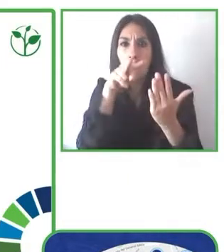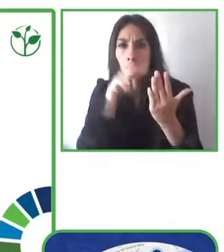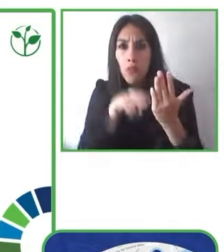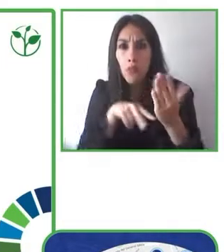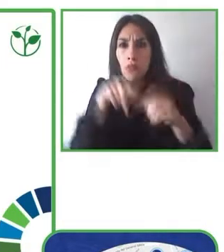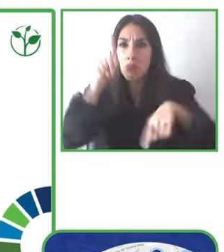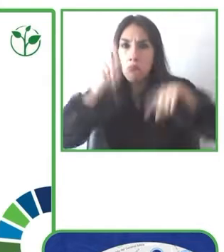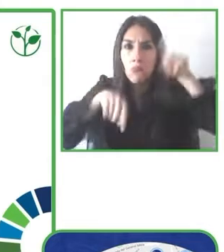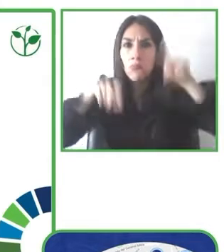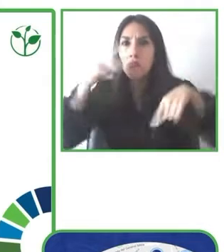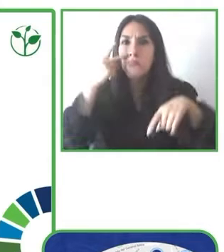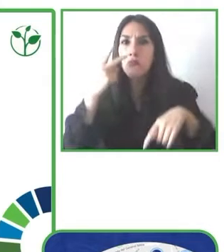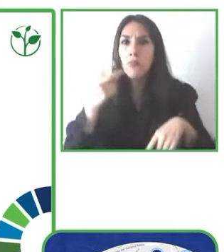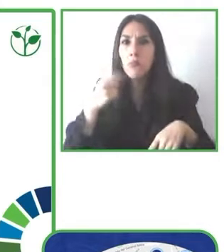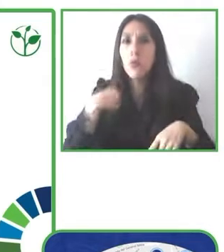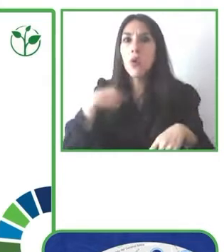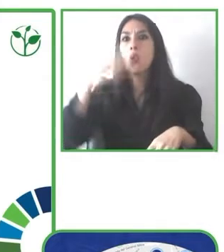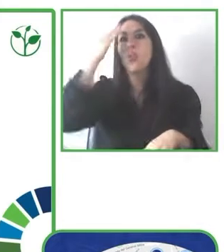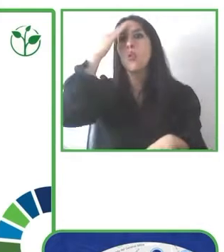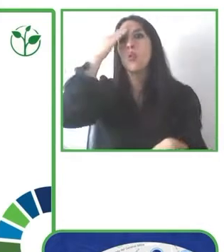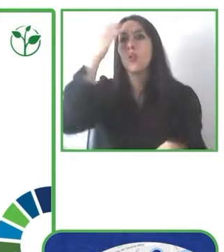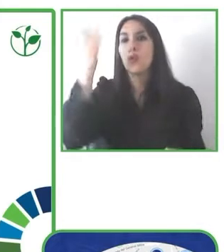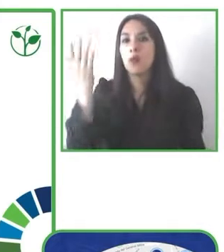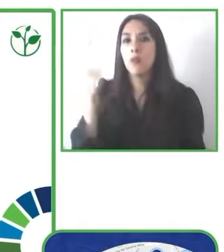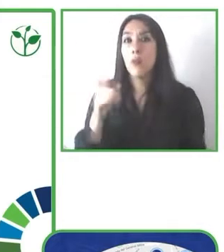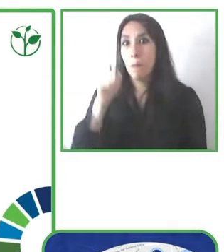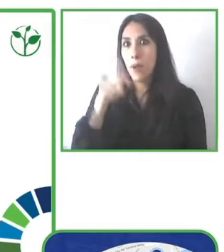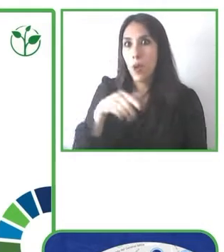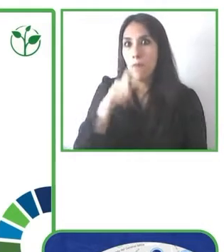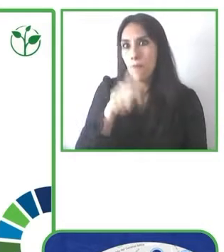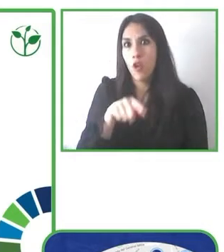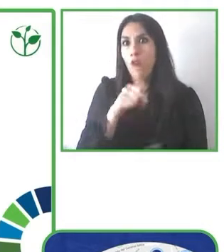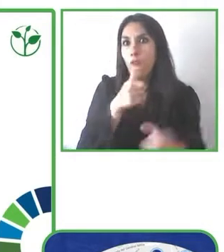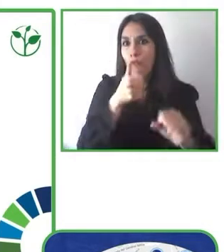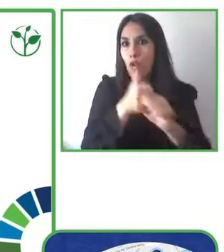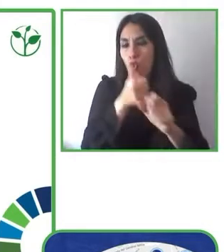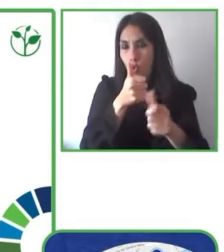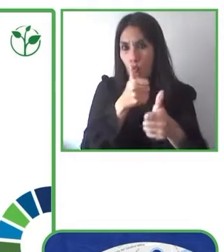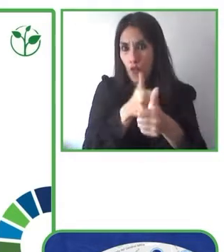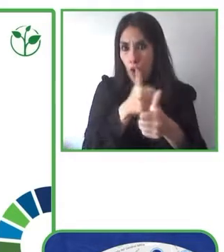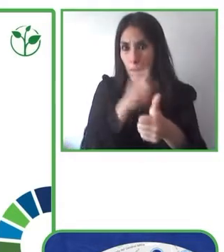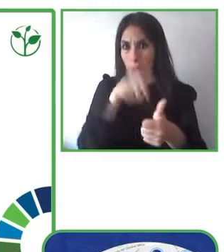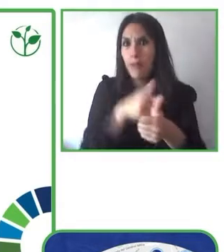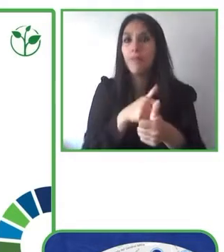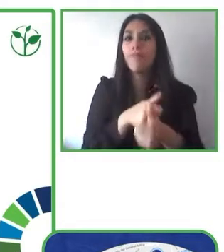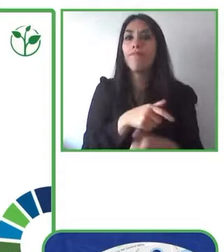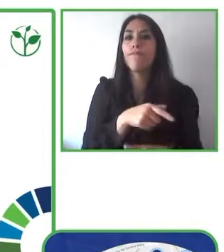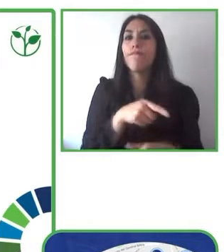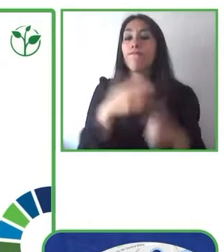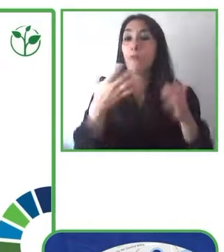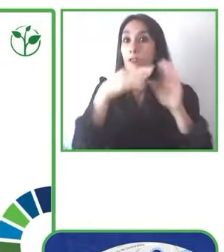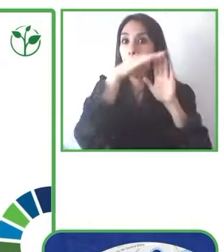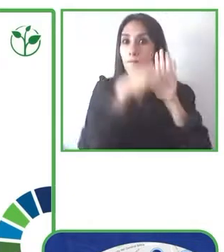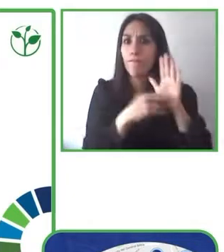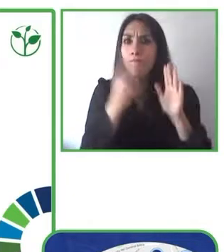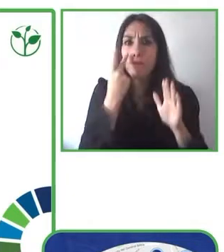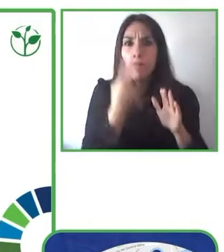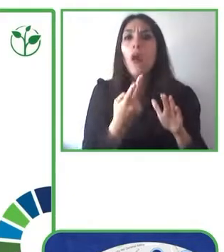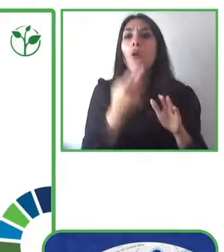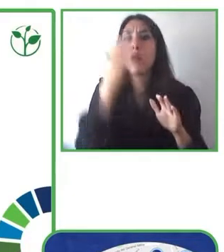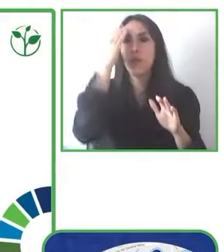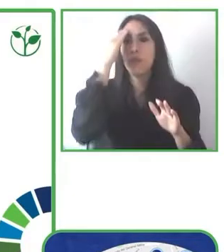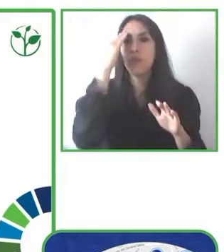principales. Ya podemos contar en este momento estamos llegando a los 5.000 usuarios, más de 45.000 plazas